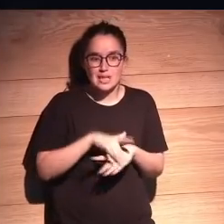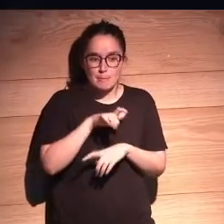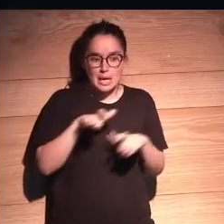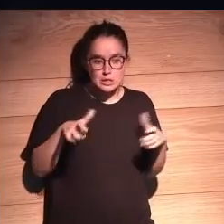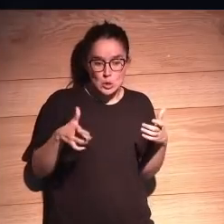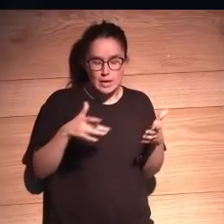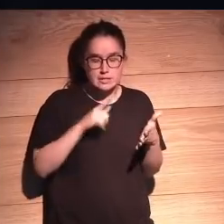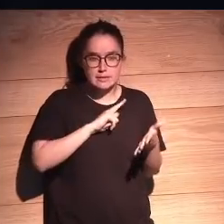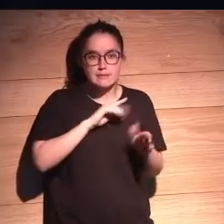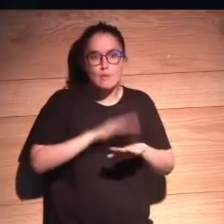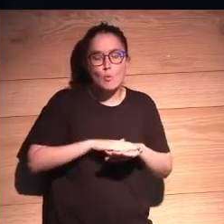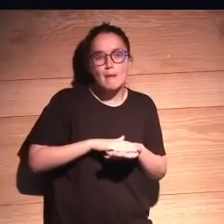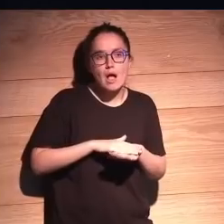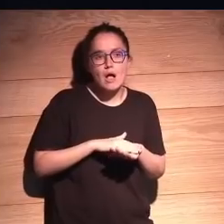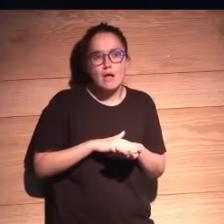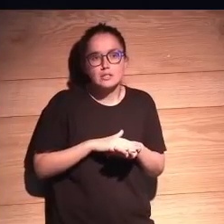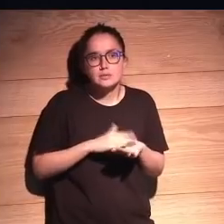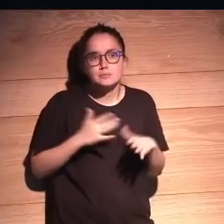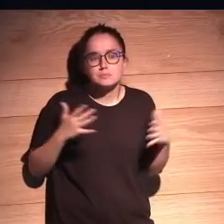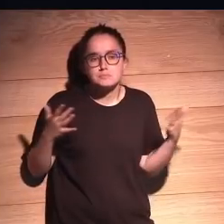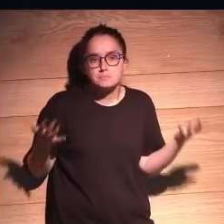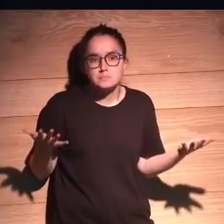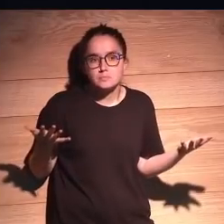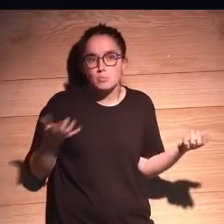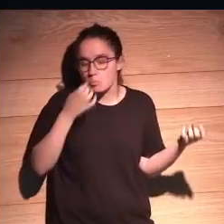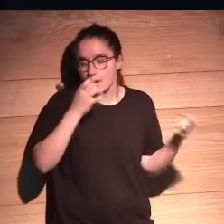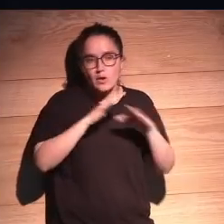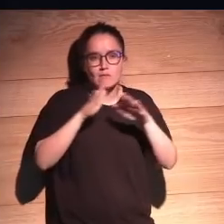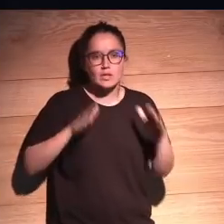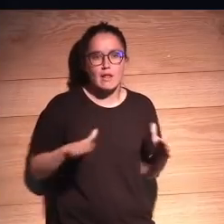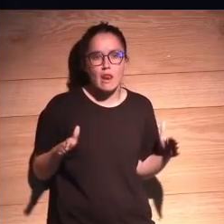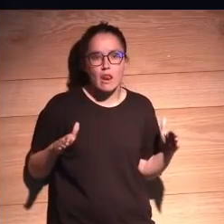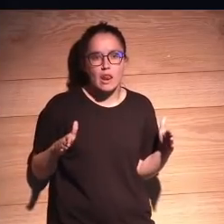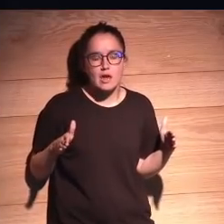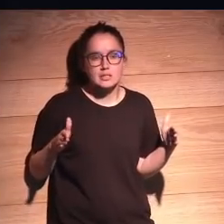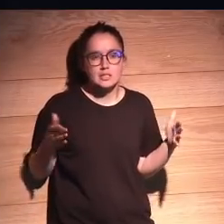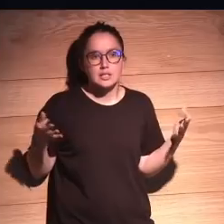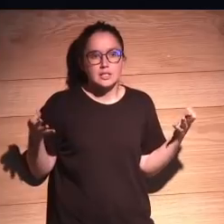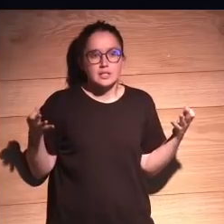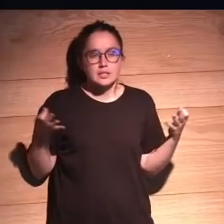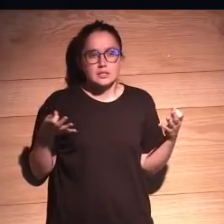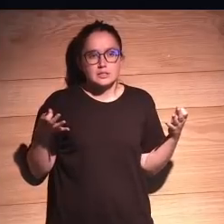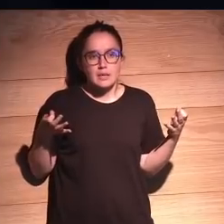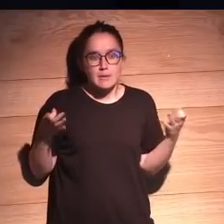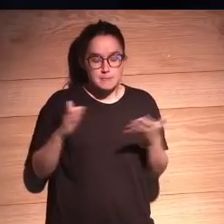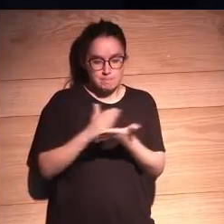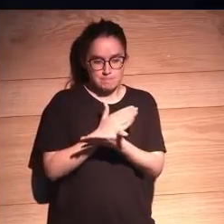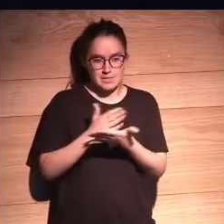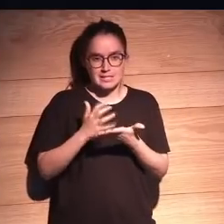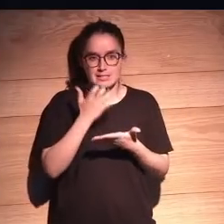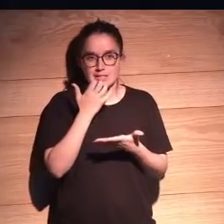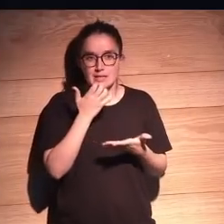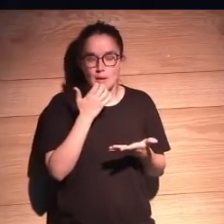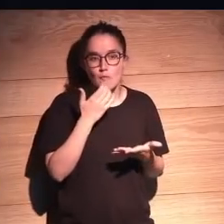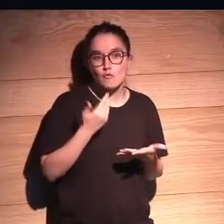persona el hecho hay la gran directriz ¿no? y bueno al final vas a tener que llegar a separar si es una